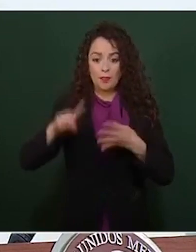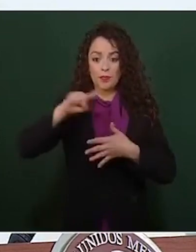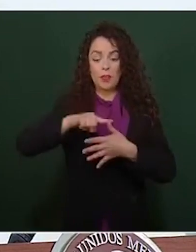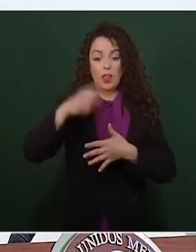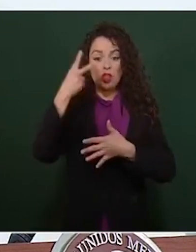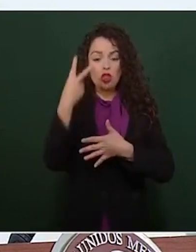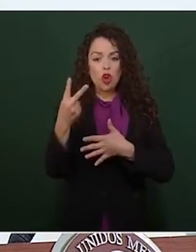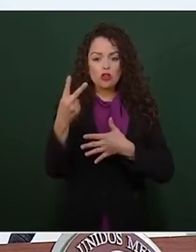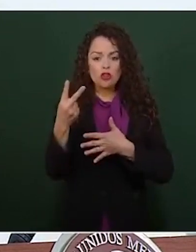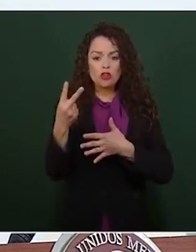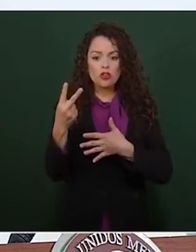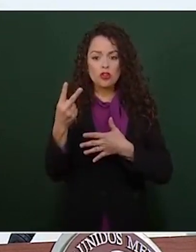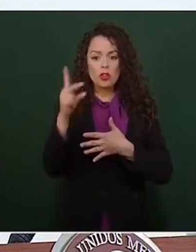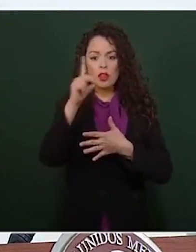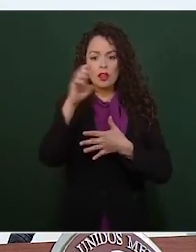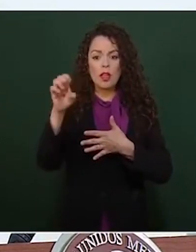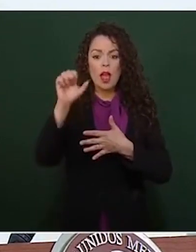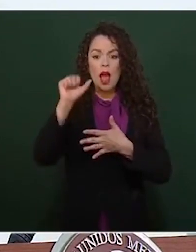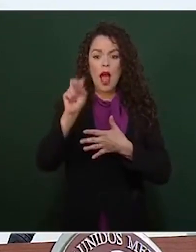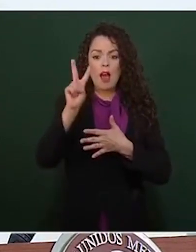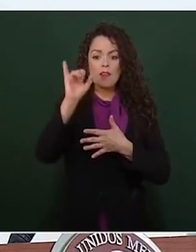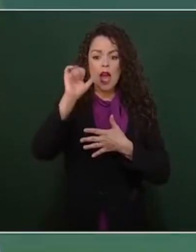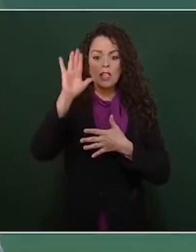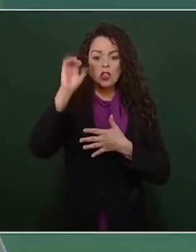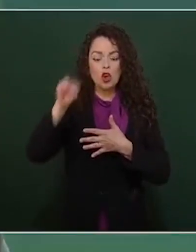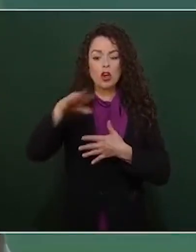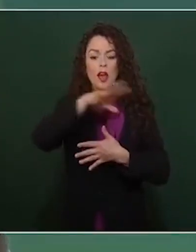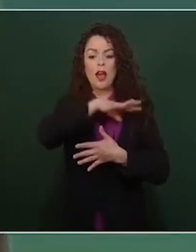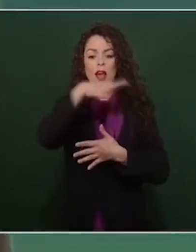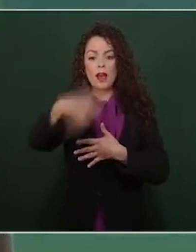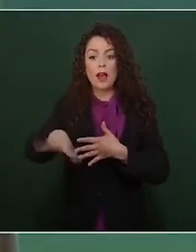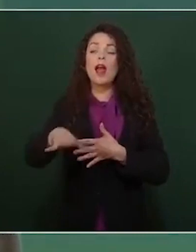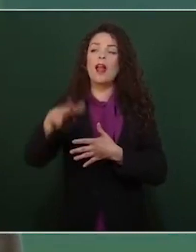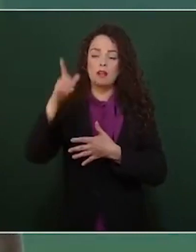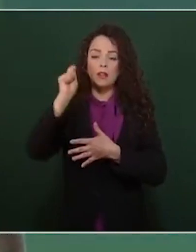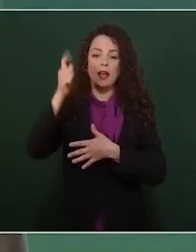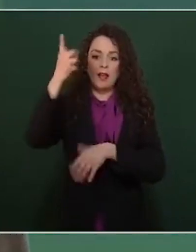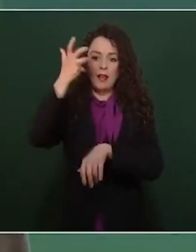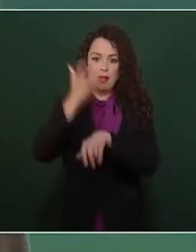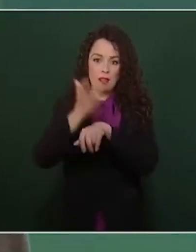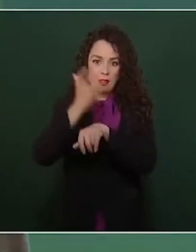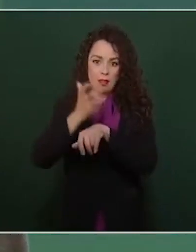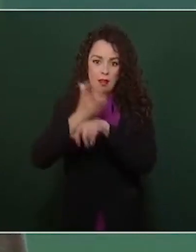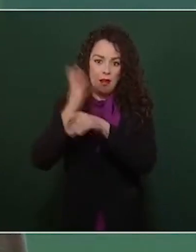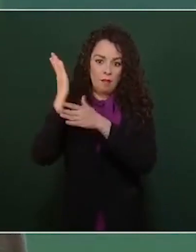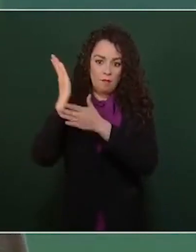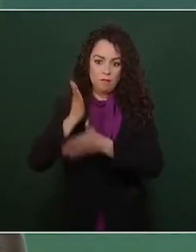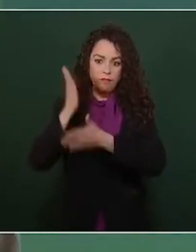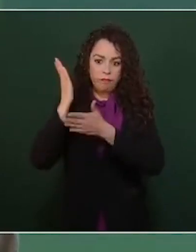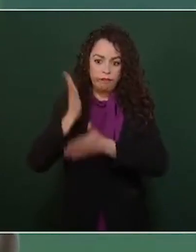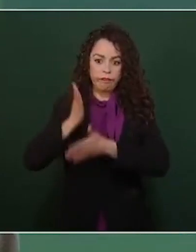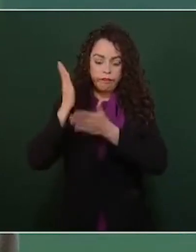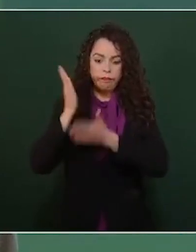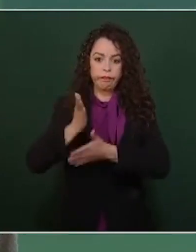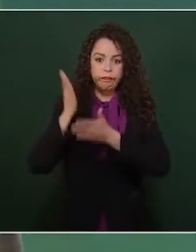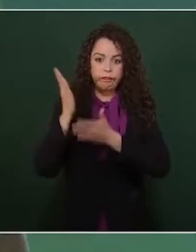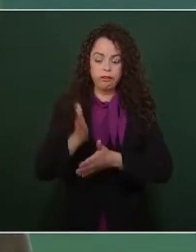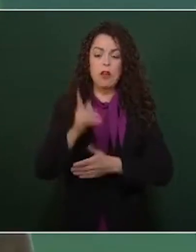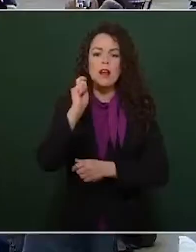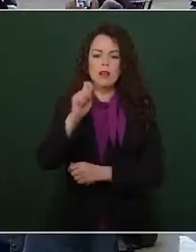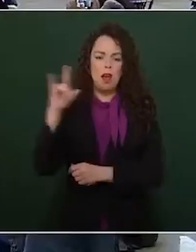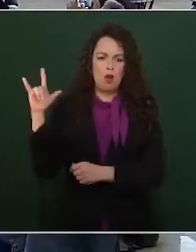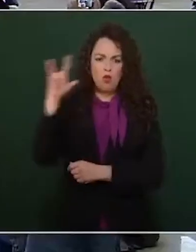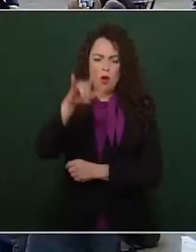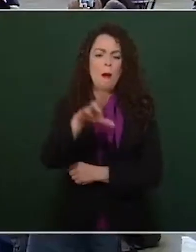vuelos de la aviación general procedentes de Estados Unidos, vuelos en aviones particulares.